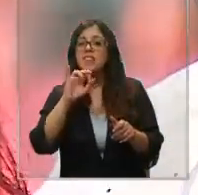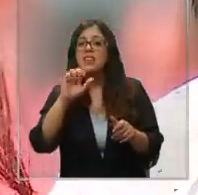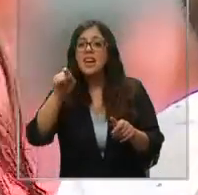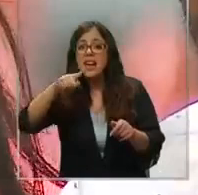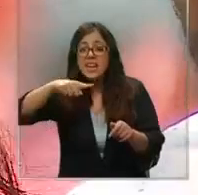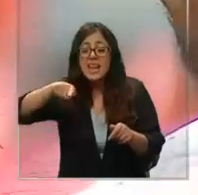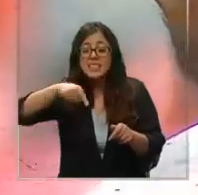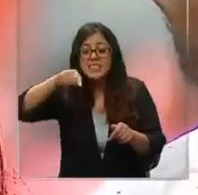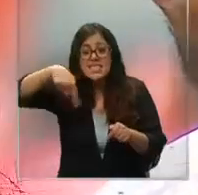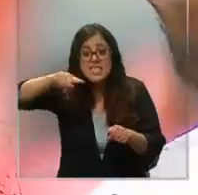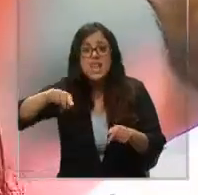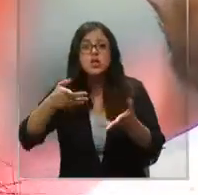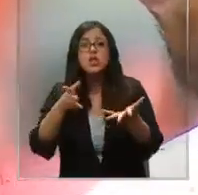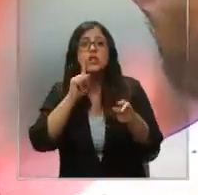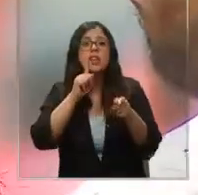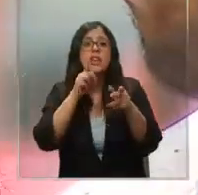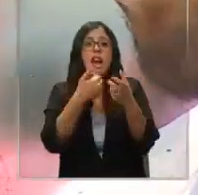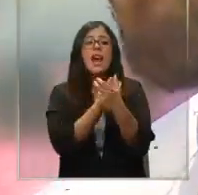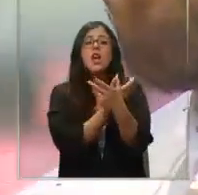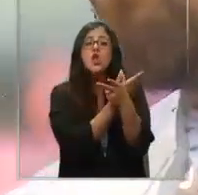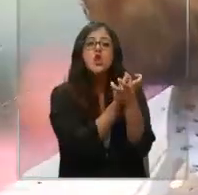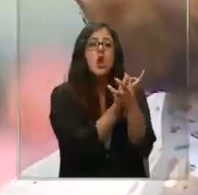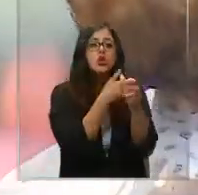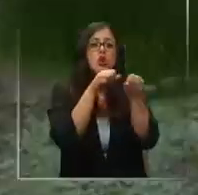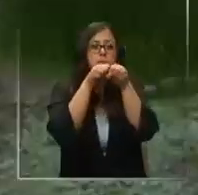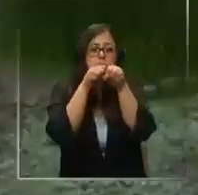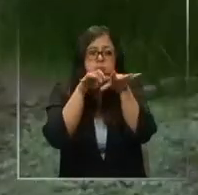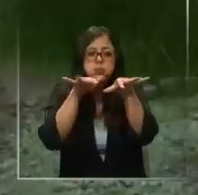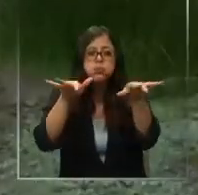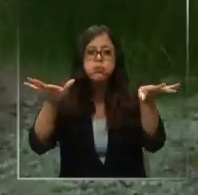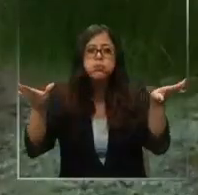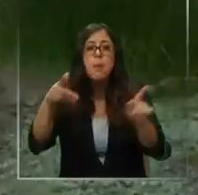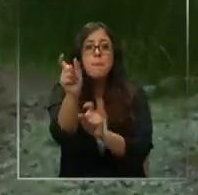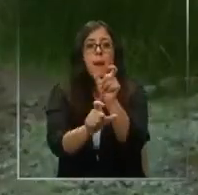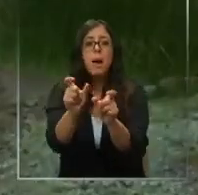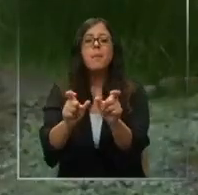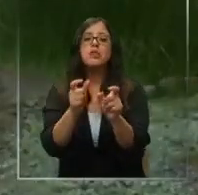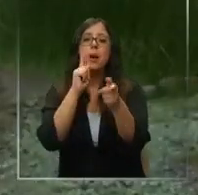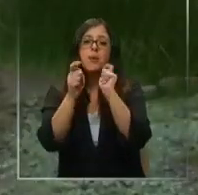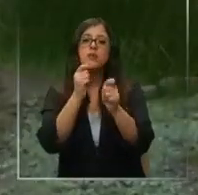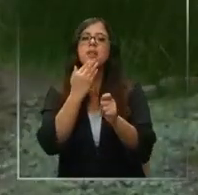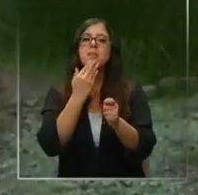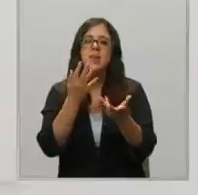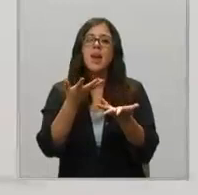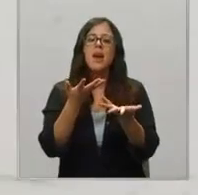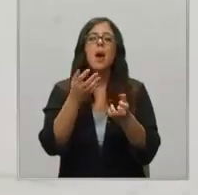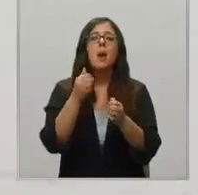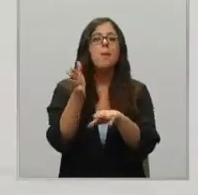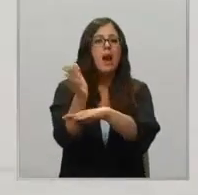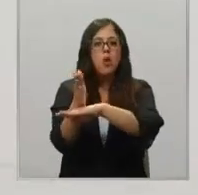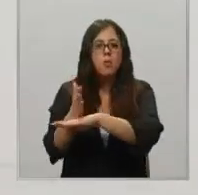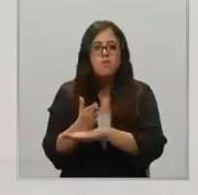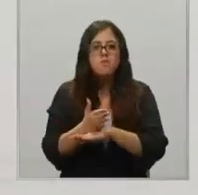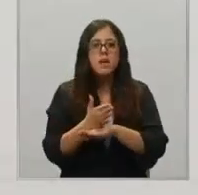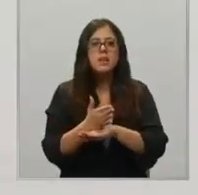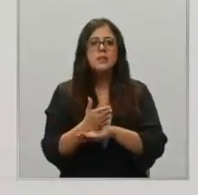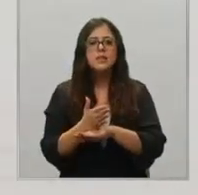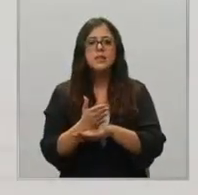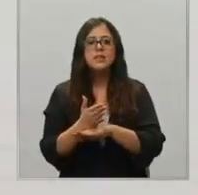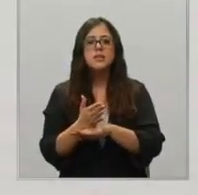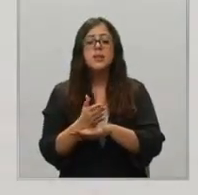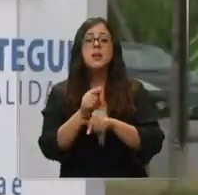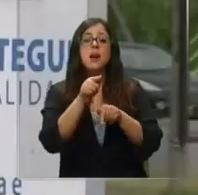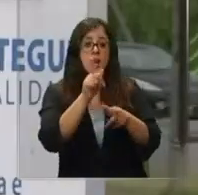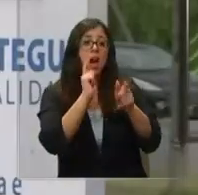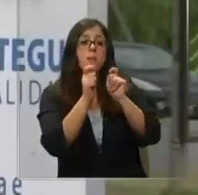el ser humano, pero también para la vida acuática en general. La situación es nociva para la fauna en el río y también para los humanos que